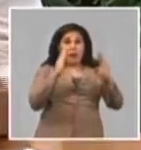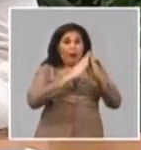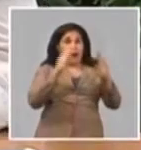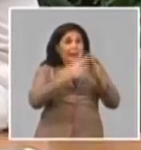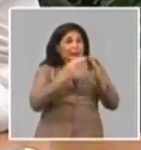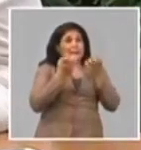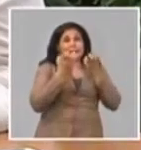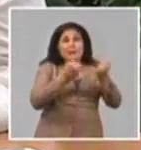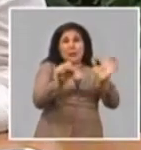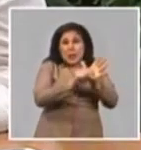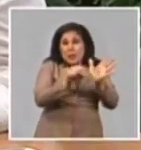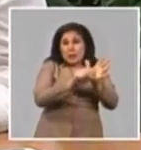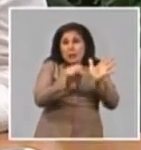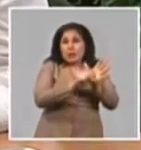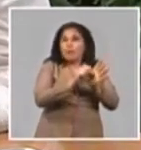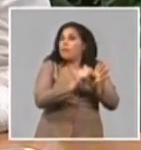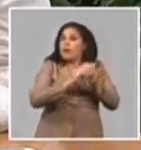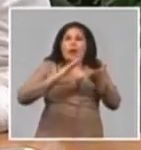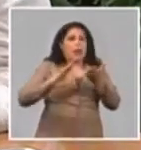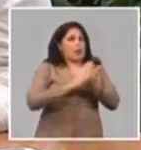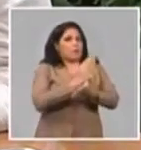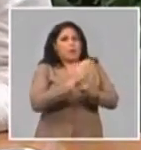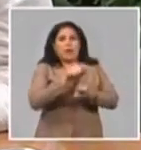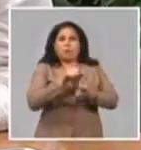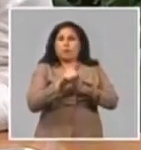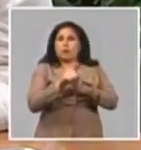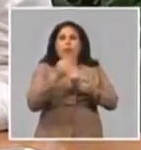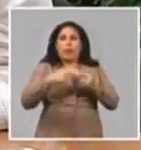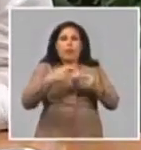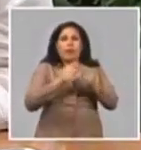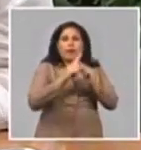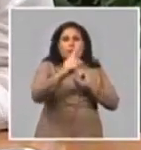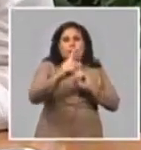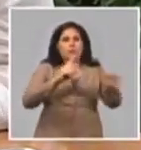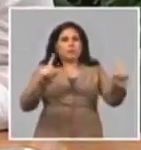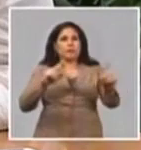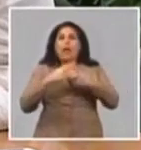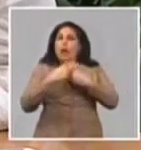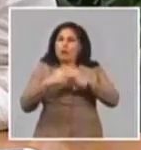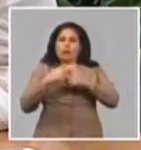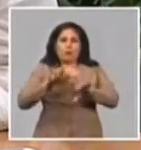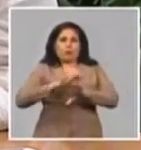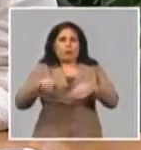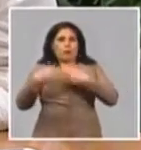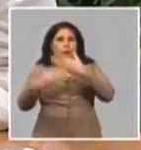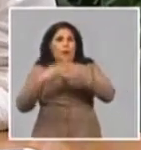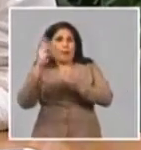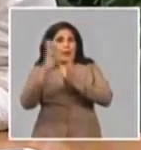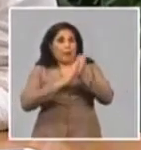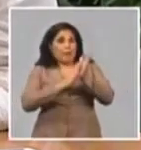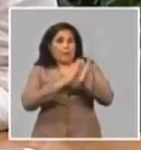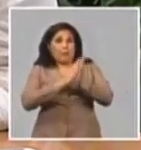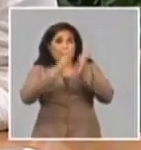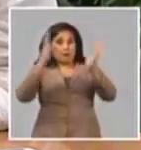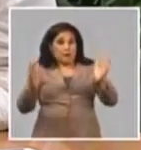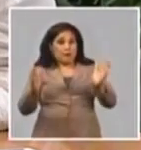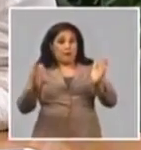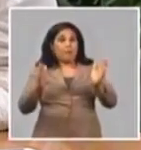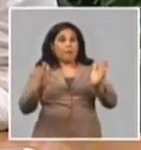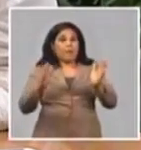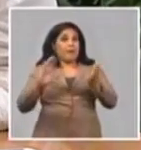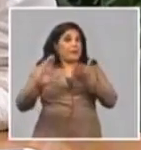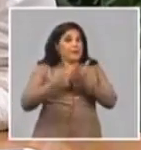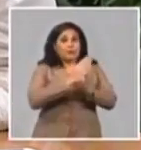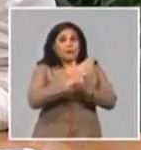erradicándola en los primeros años de la implementación de la política, se resolvieron. En el primer trimestre del año se